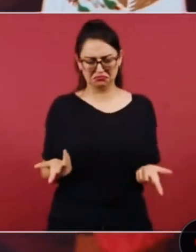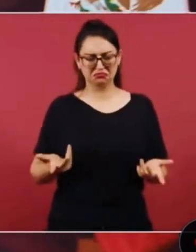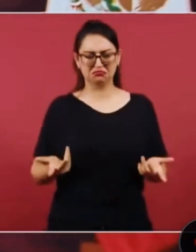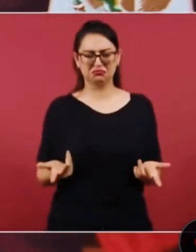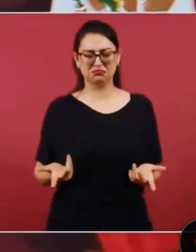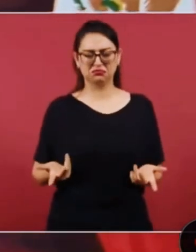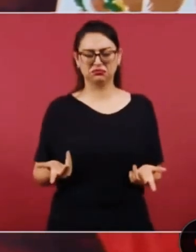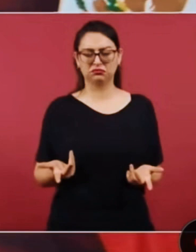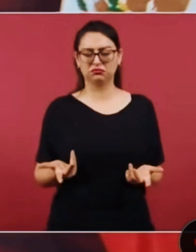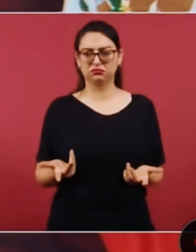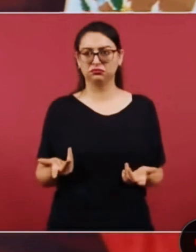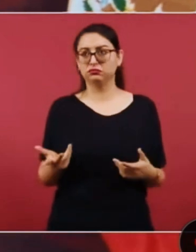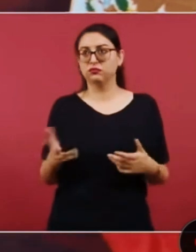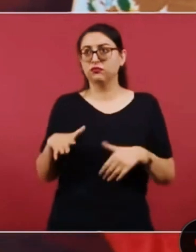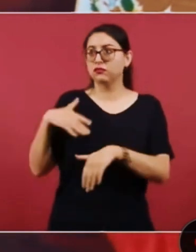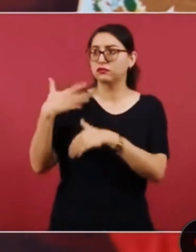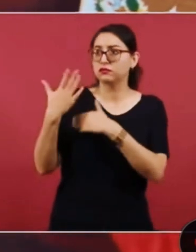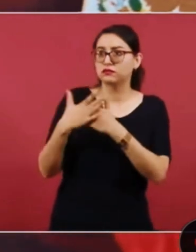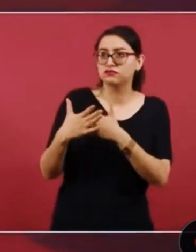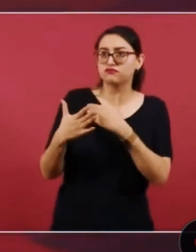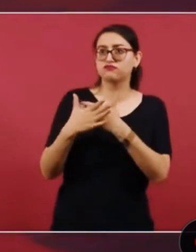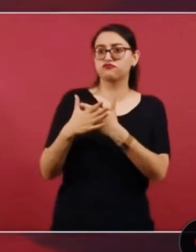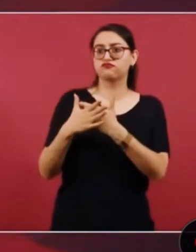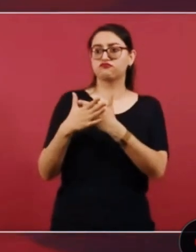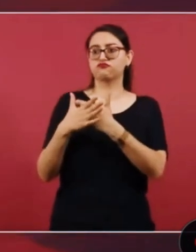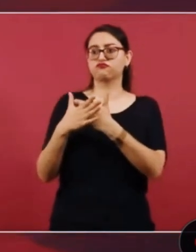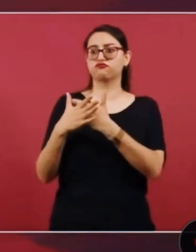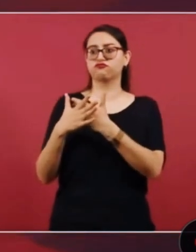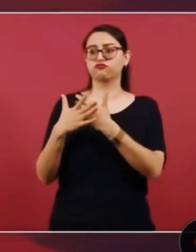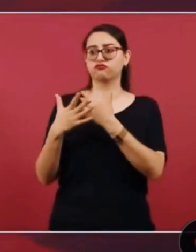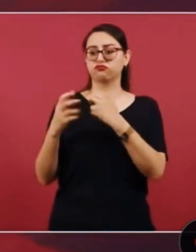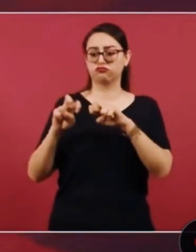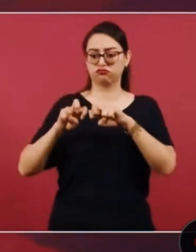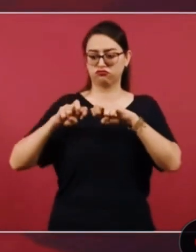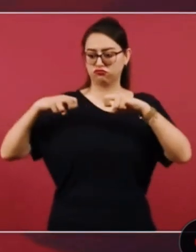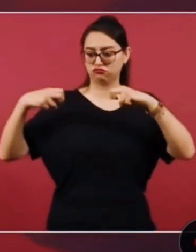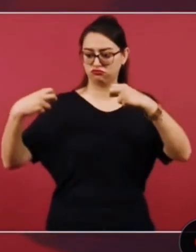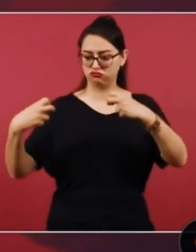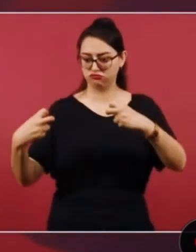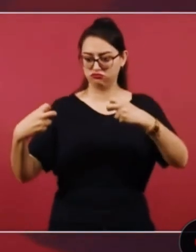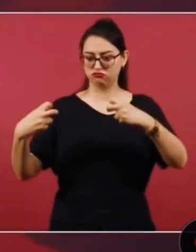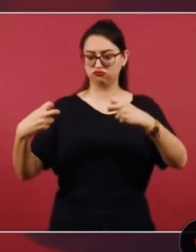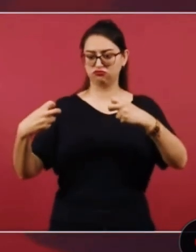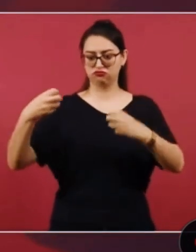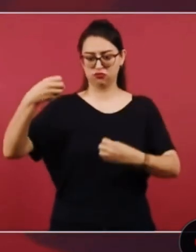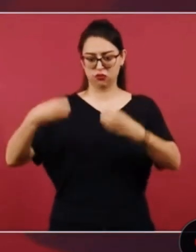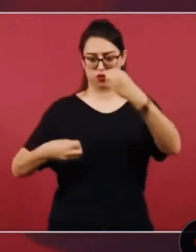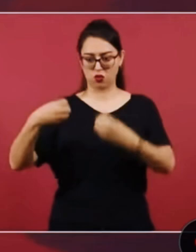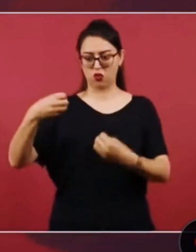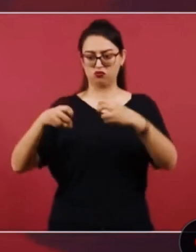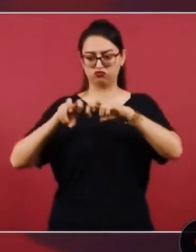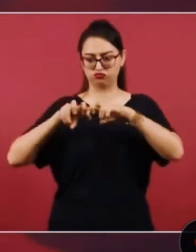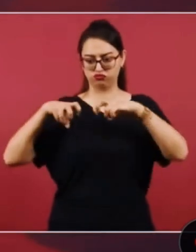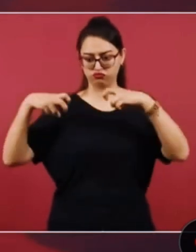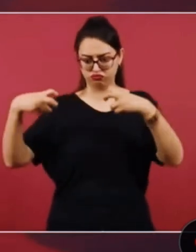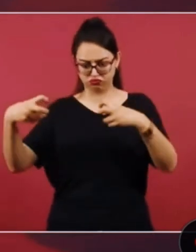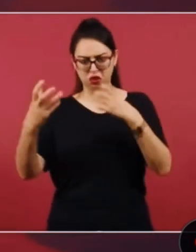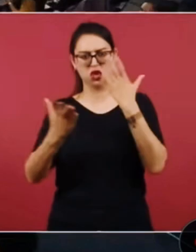candidatos para ministros mujeres y hombres con nivel de doctorado